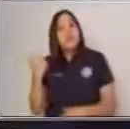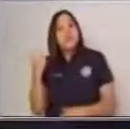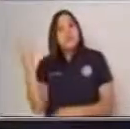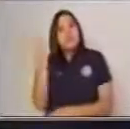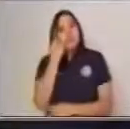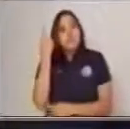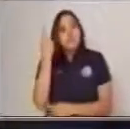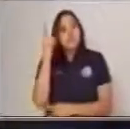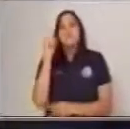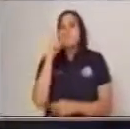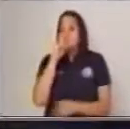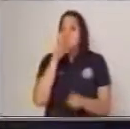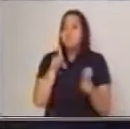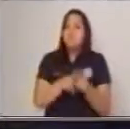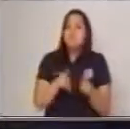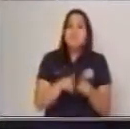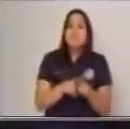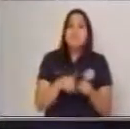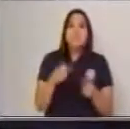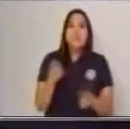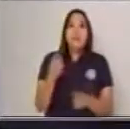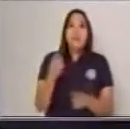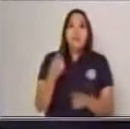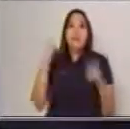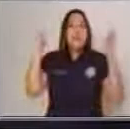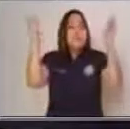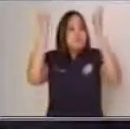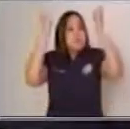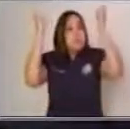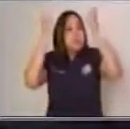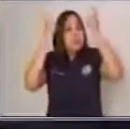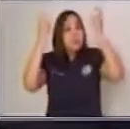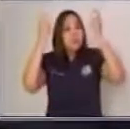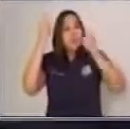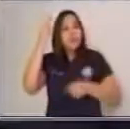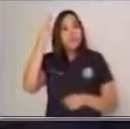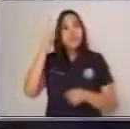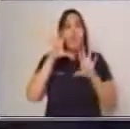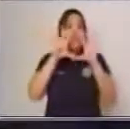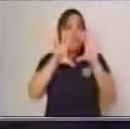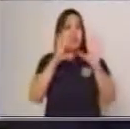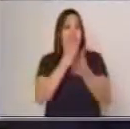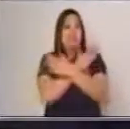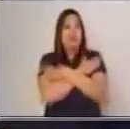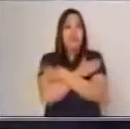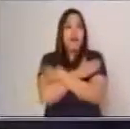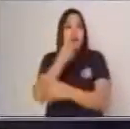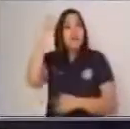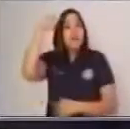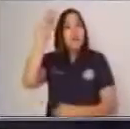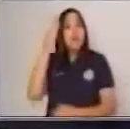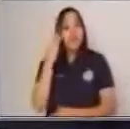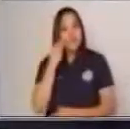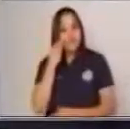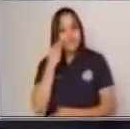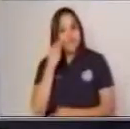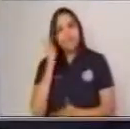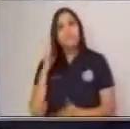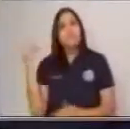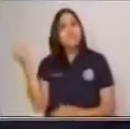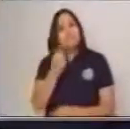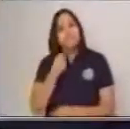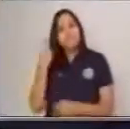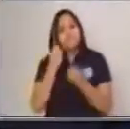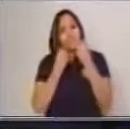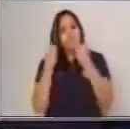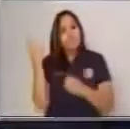importante también desde casa es la celebración del 10 de mayo, día de la madre. Todo esto es